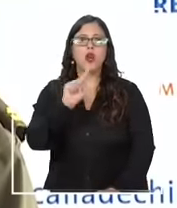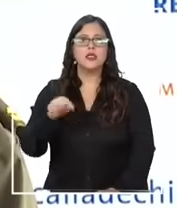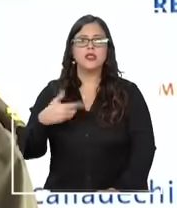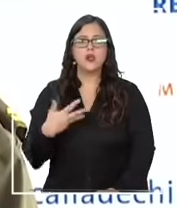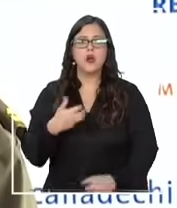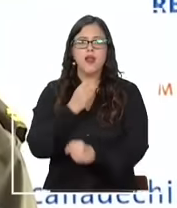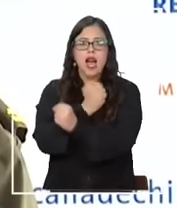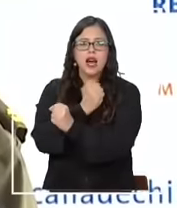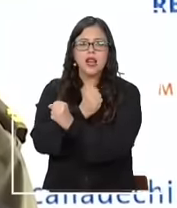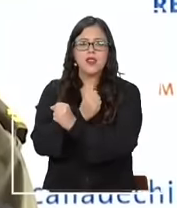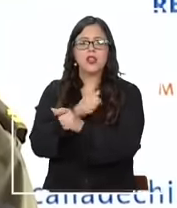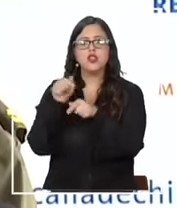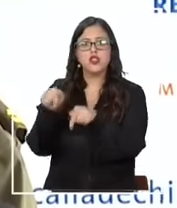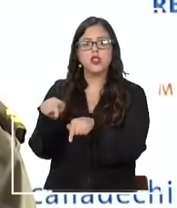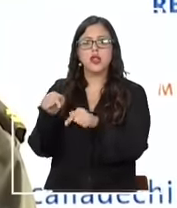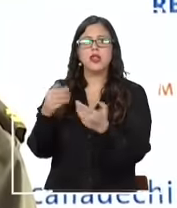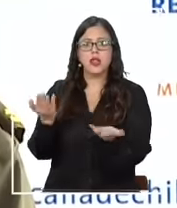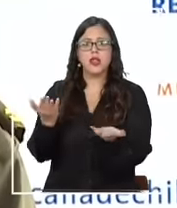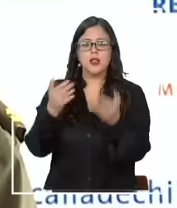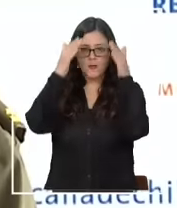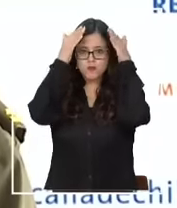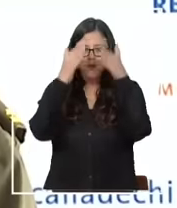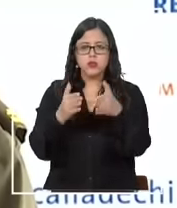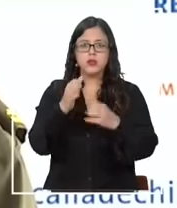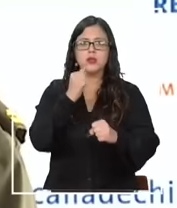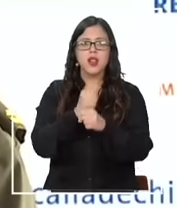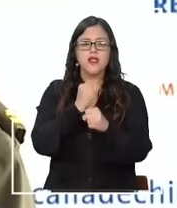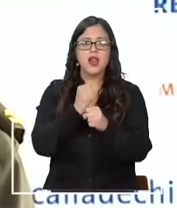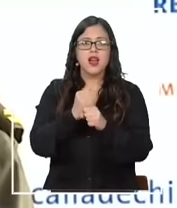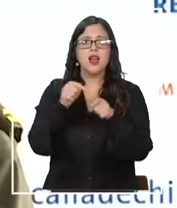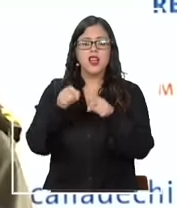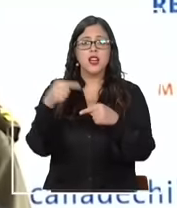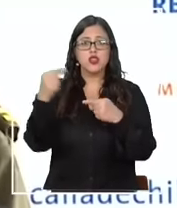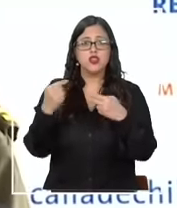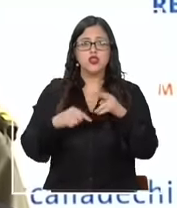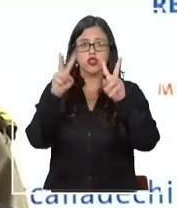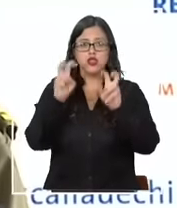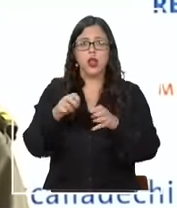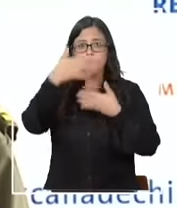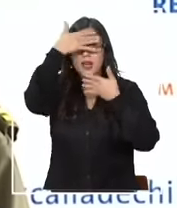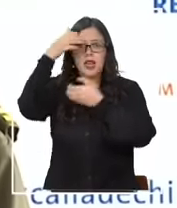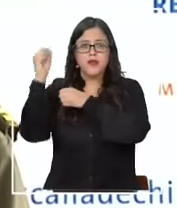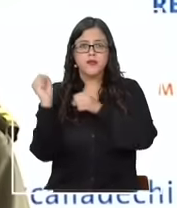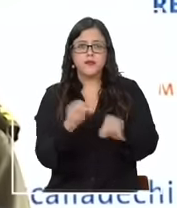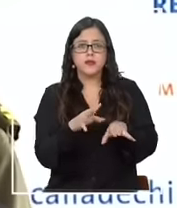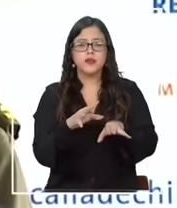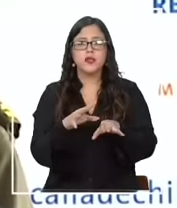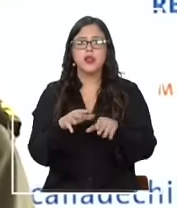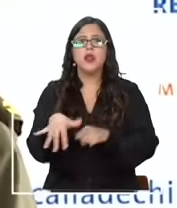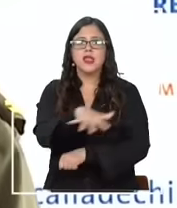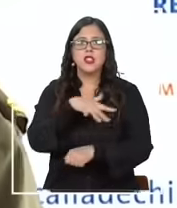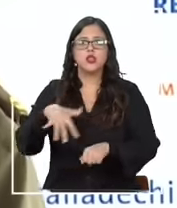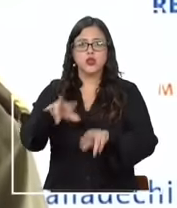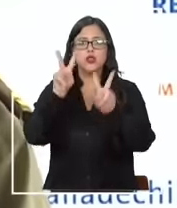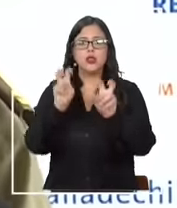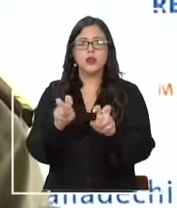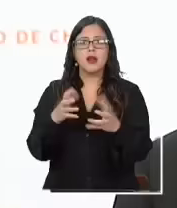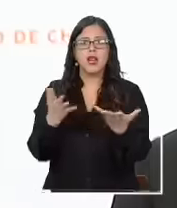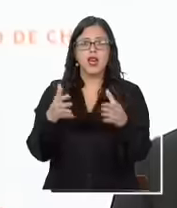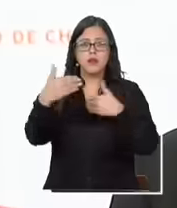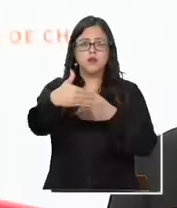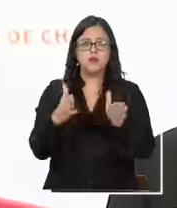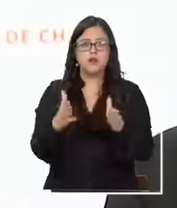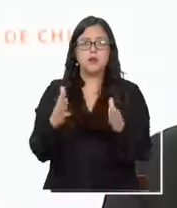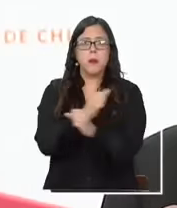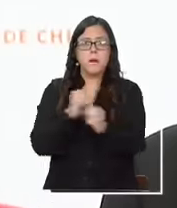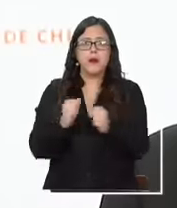Carabinero y que está destinado exclusivamente a trabajar estos casos de atentados o de hechos de colocación de artefactos explosivos.